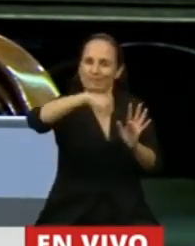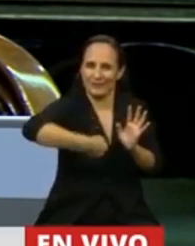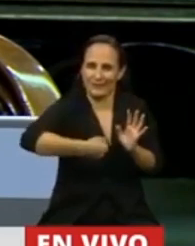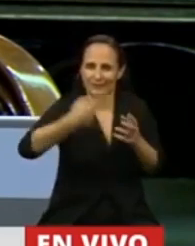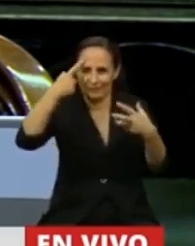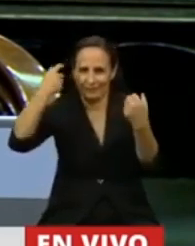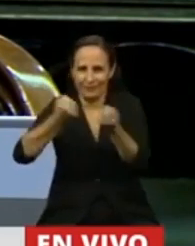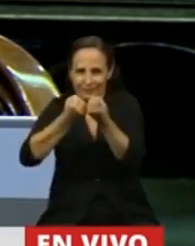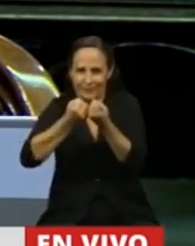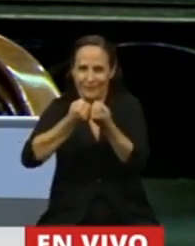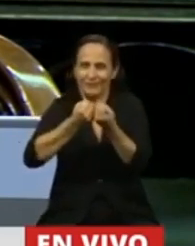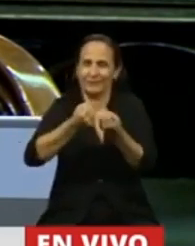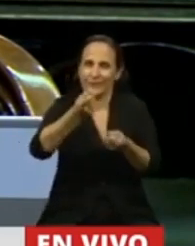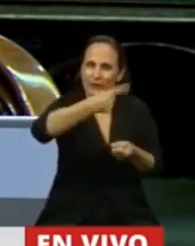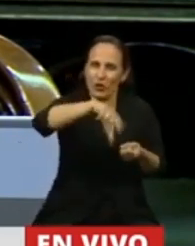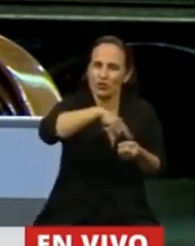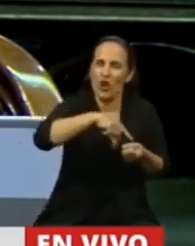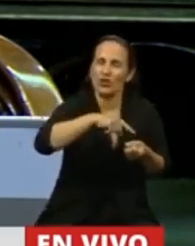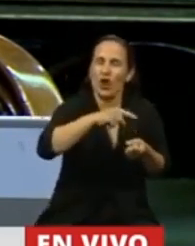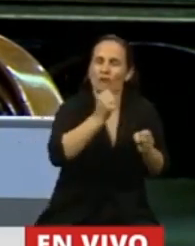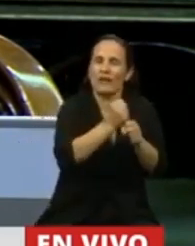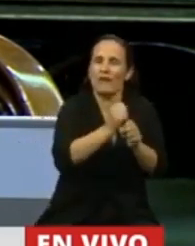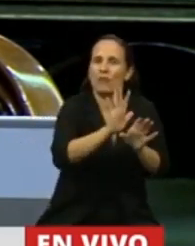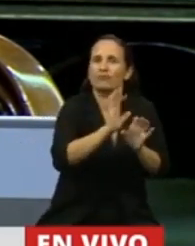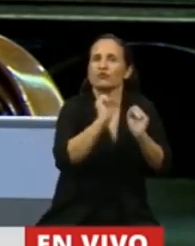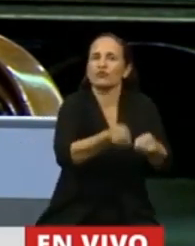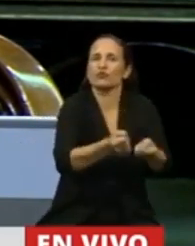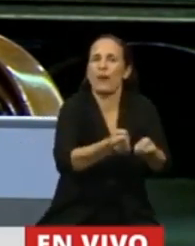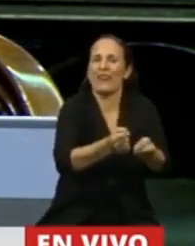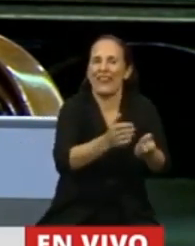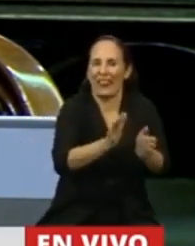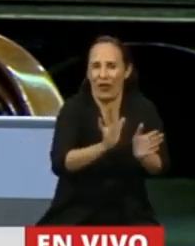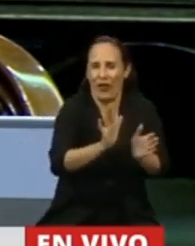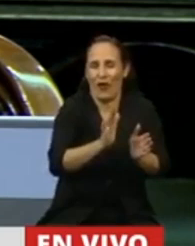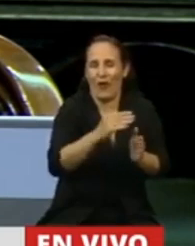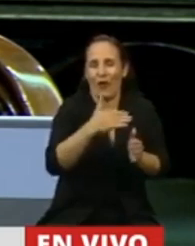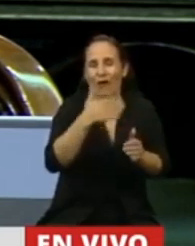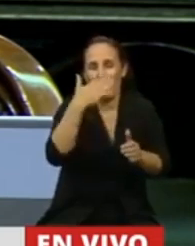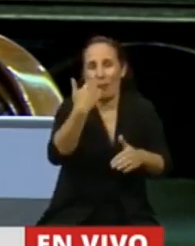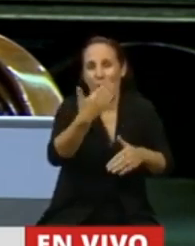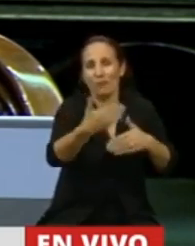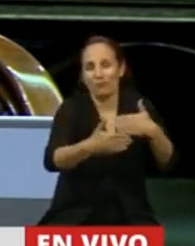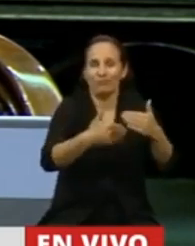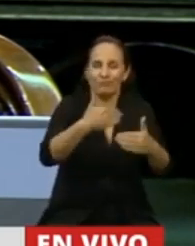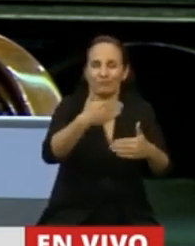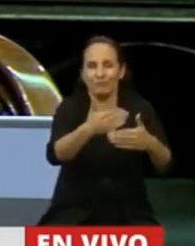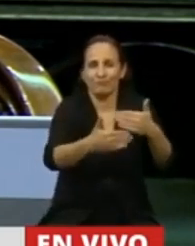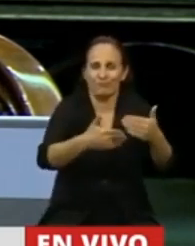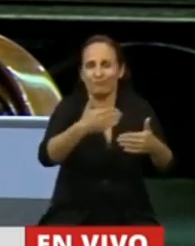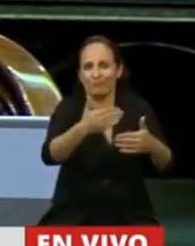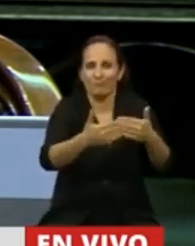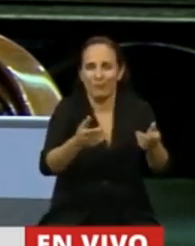nosotros suspendíamos las actividades y después retomamos en forma muy parcial, pero casi testimonial,